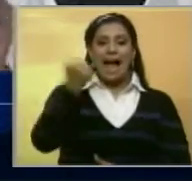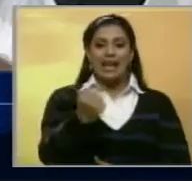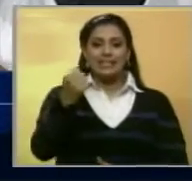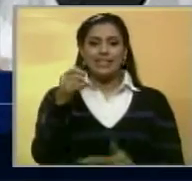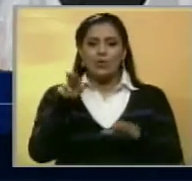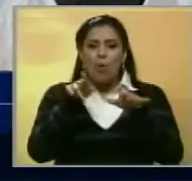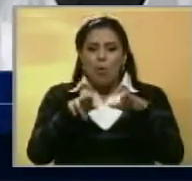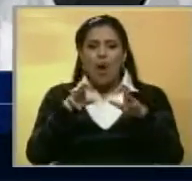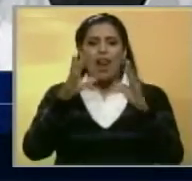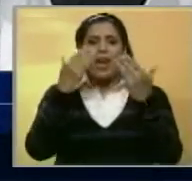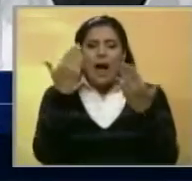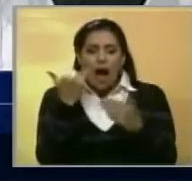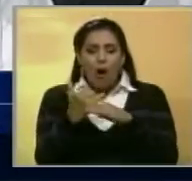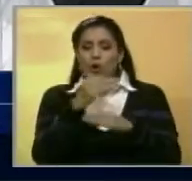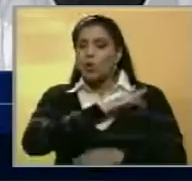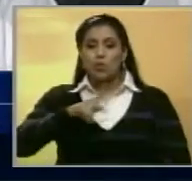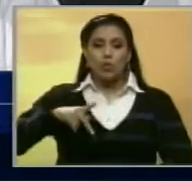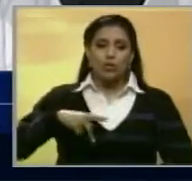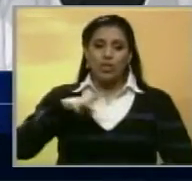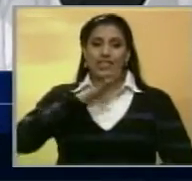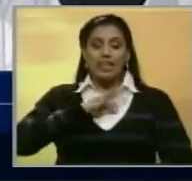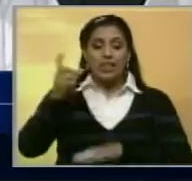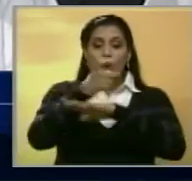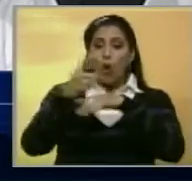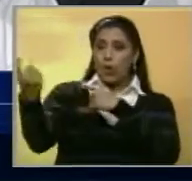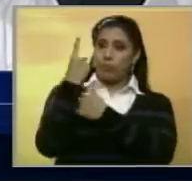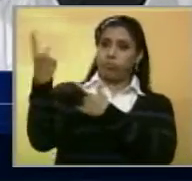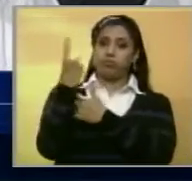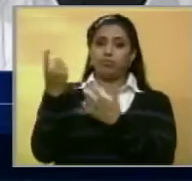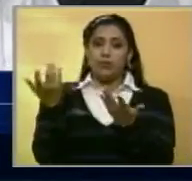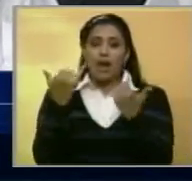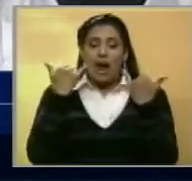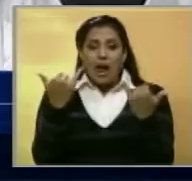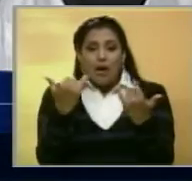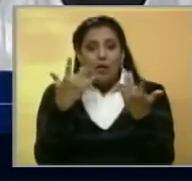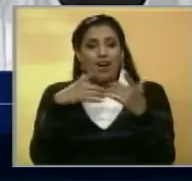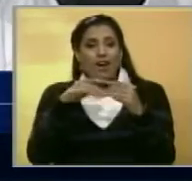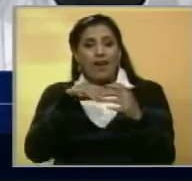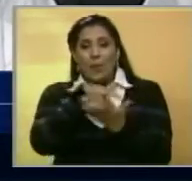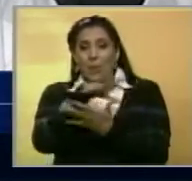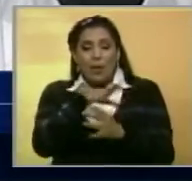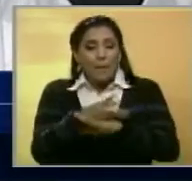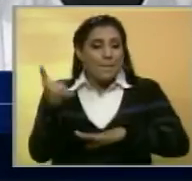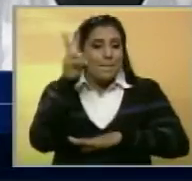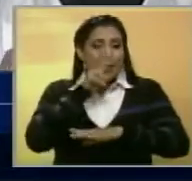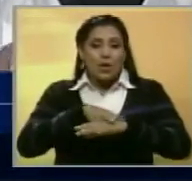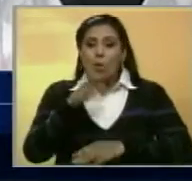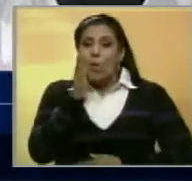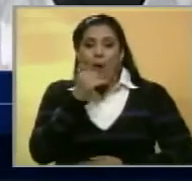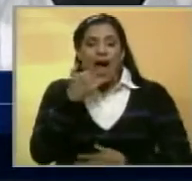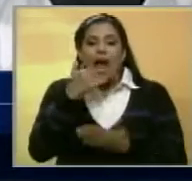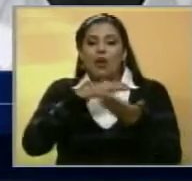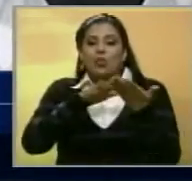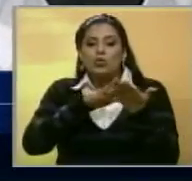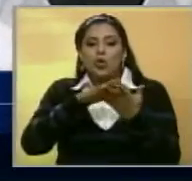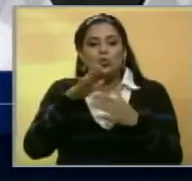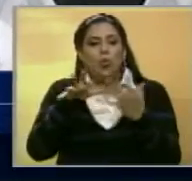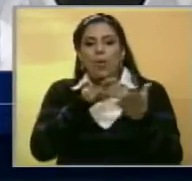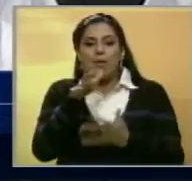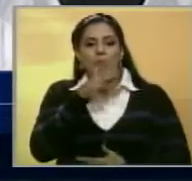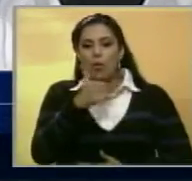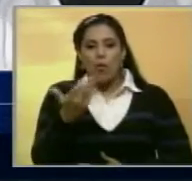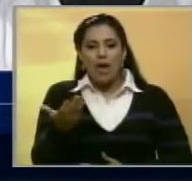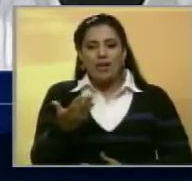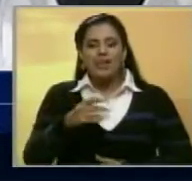lesa humanidad en el cual nos ha colocado este gobierno que desafortunadamente no busca resolver el problema